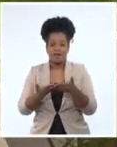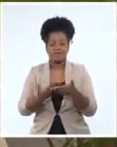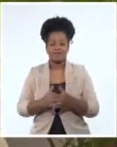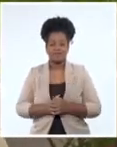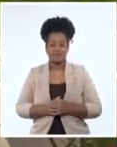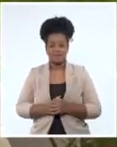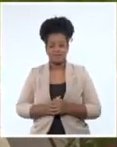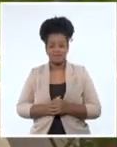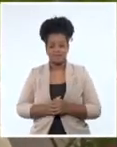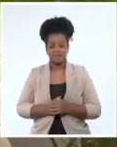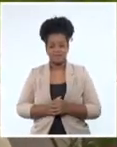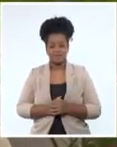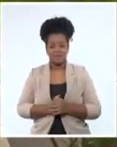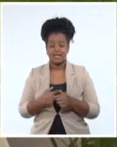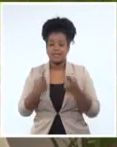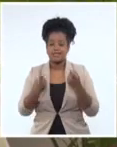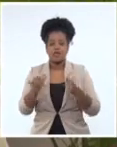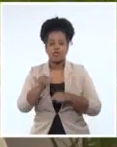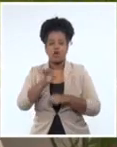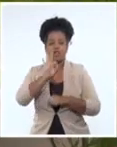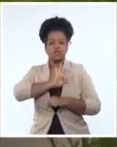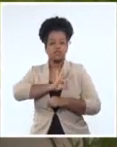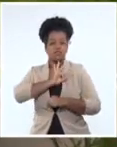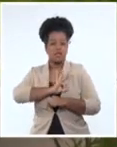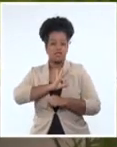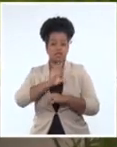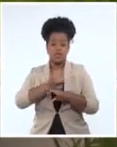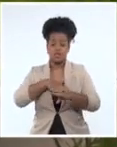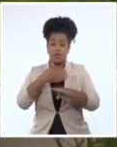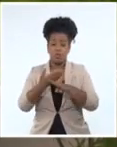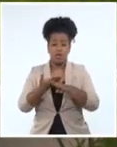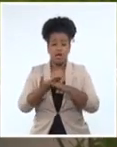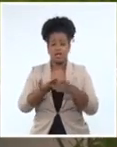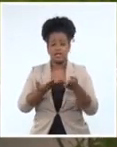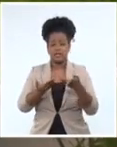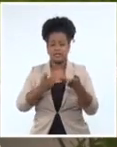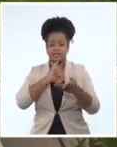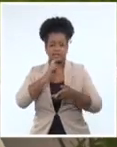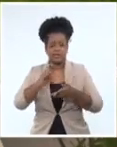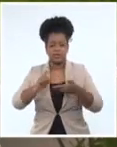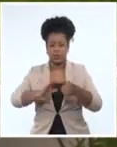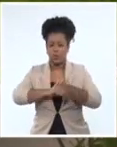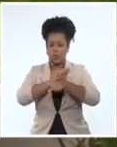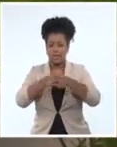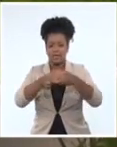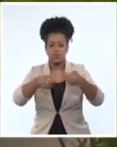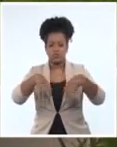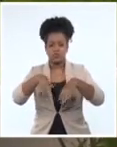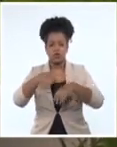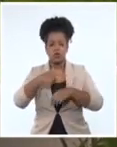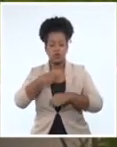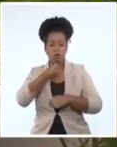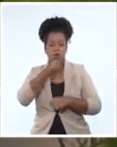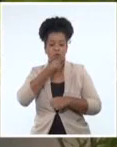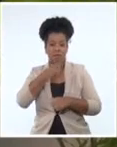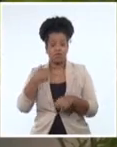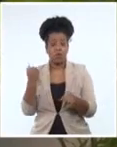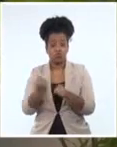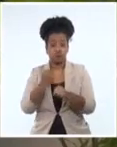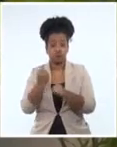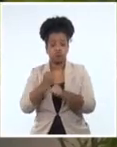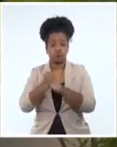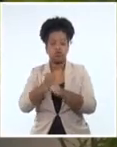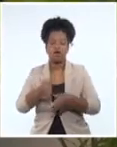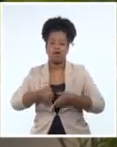Necesitaba la sensación de que después de todo era útil, de que mi vida había servido para algo, para este país.